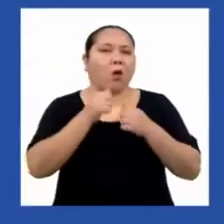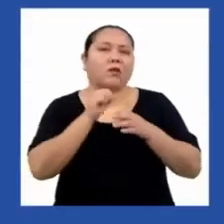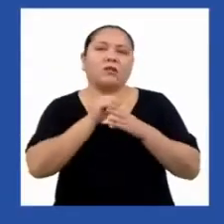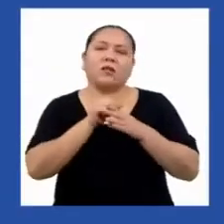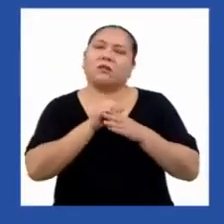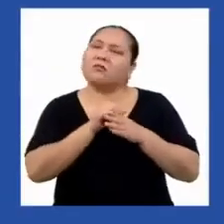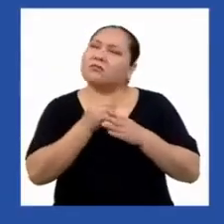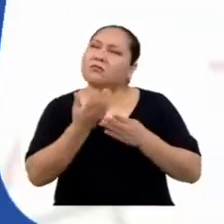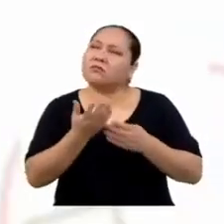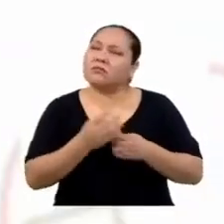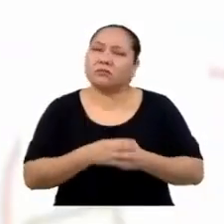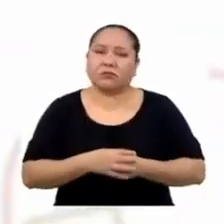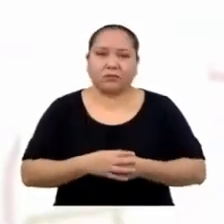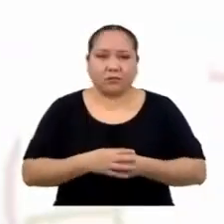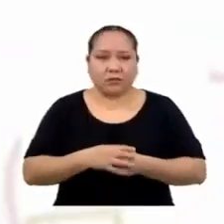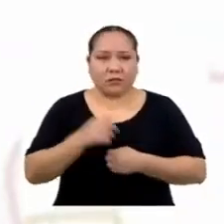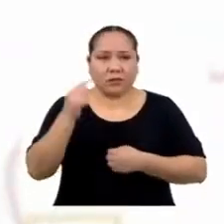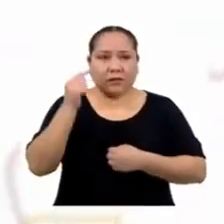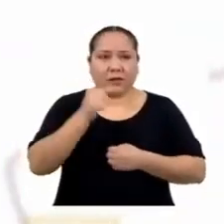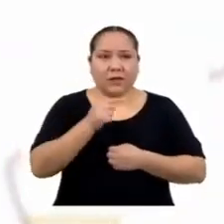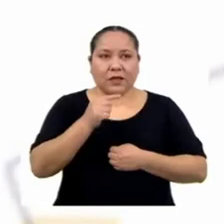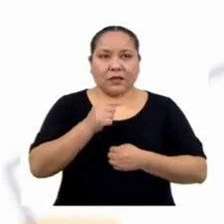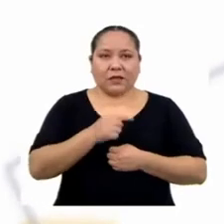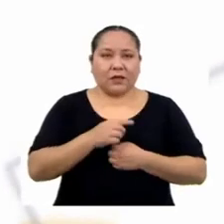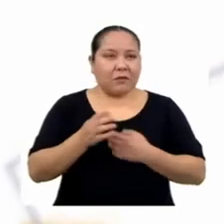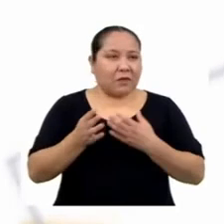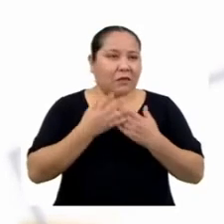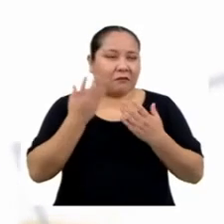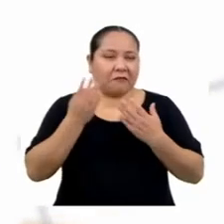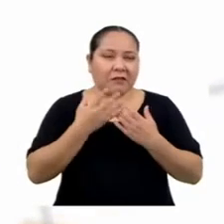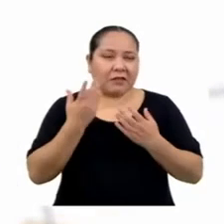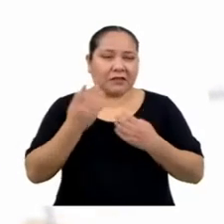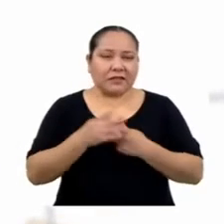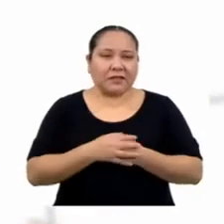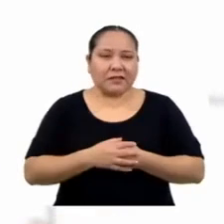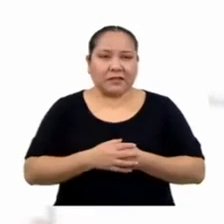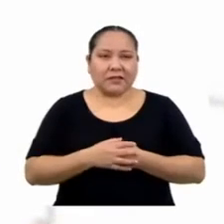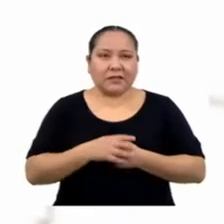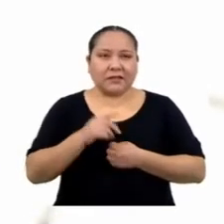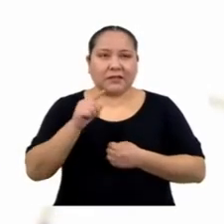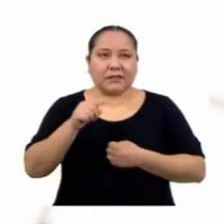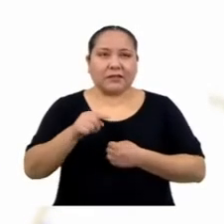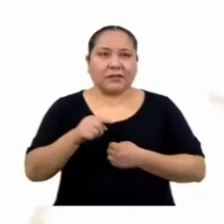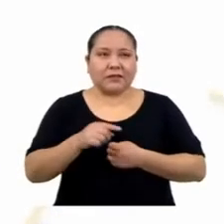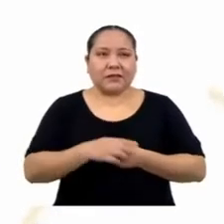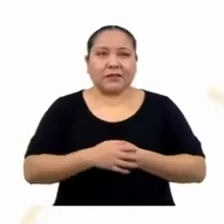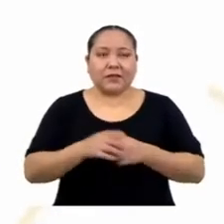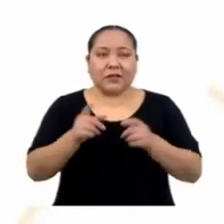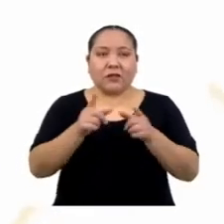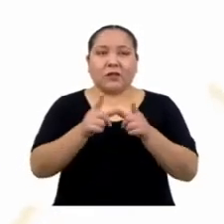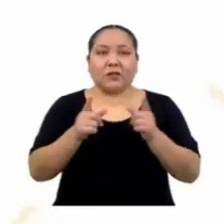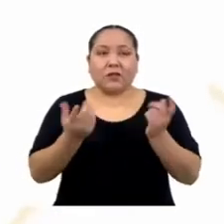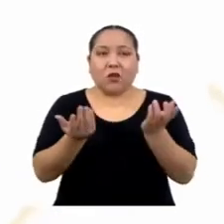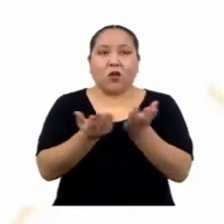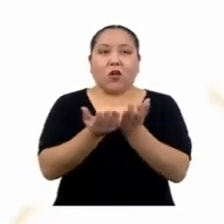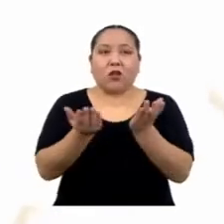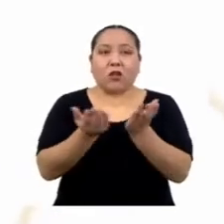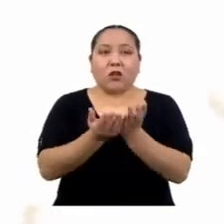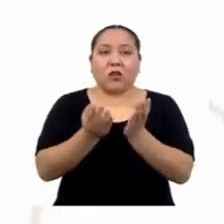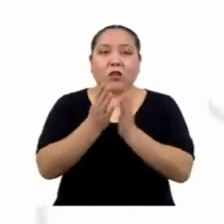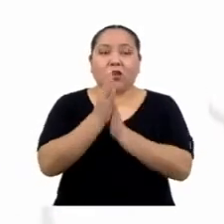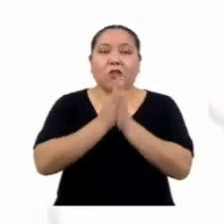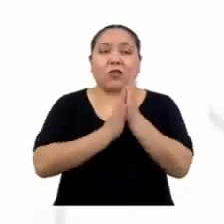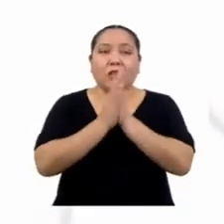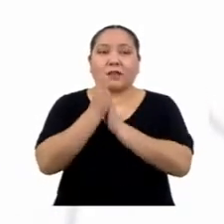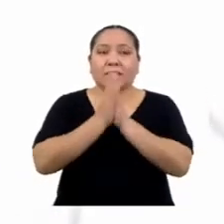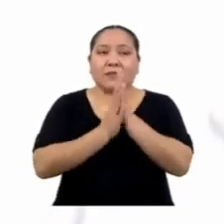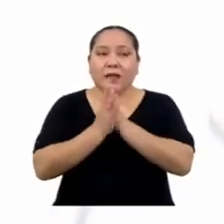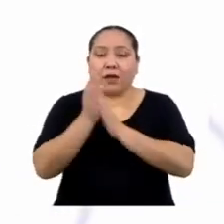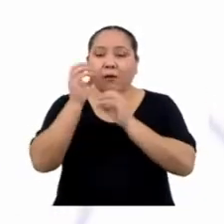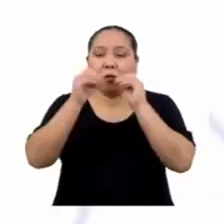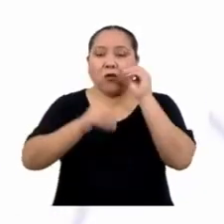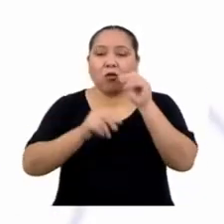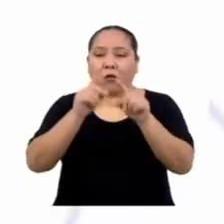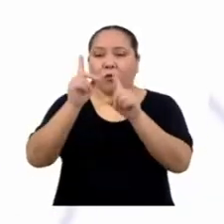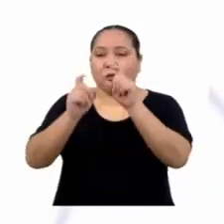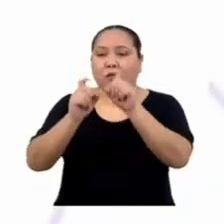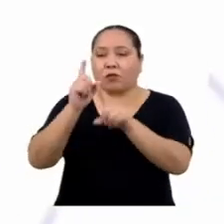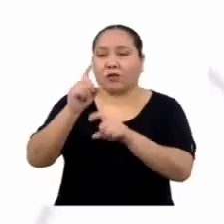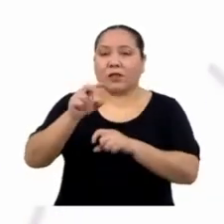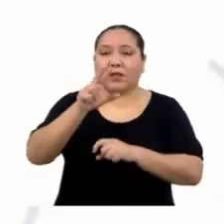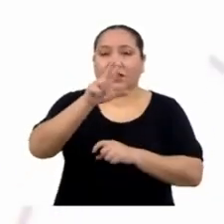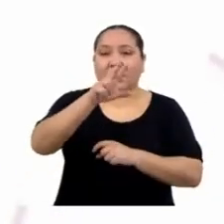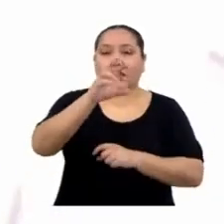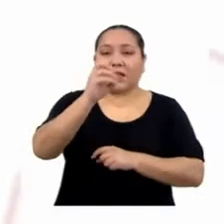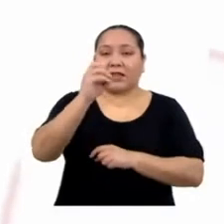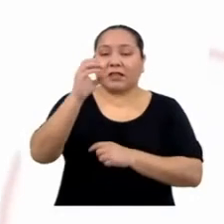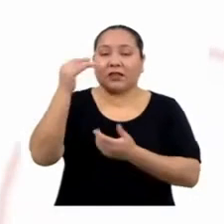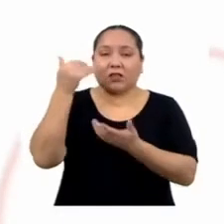Esto estará un poco más sencillo. La dirección de una institución educativa desea aplicar una encuesta a 300